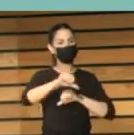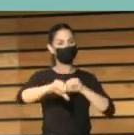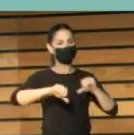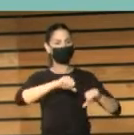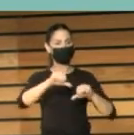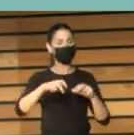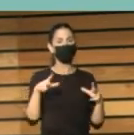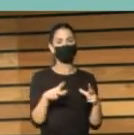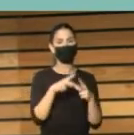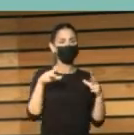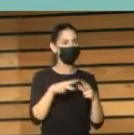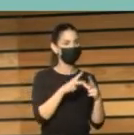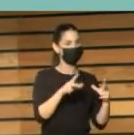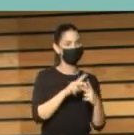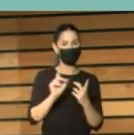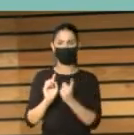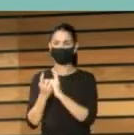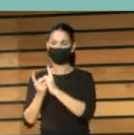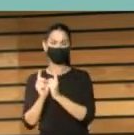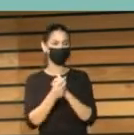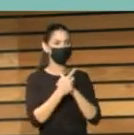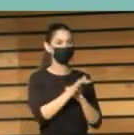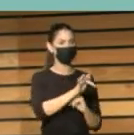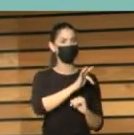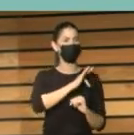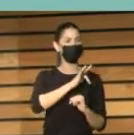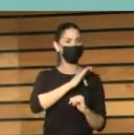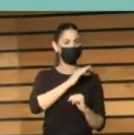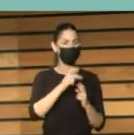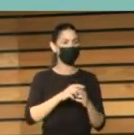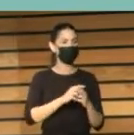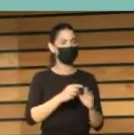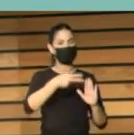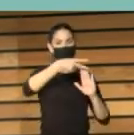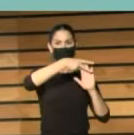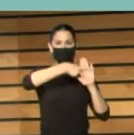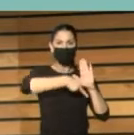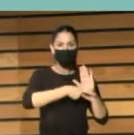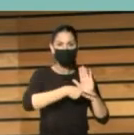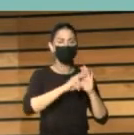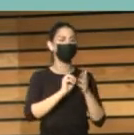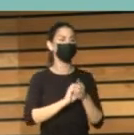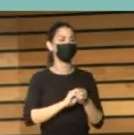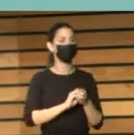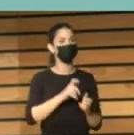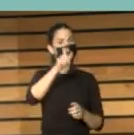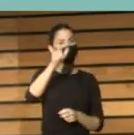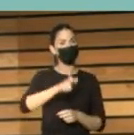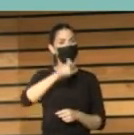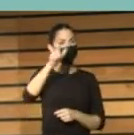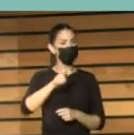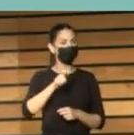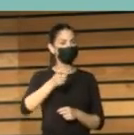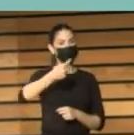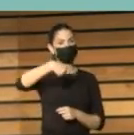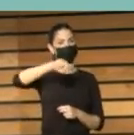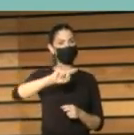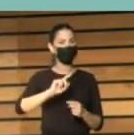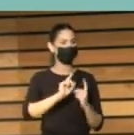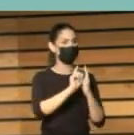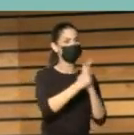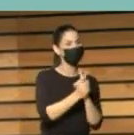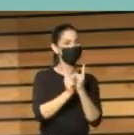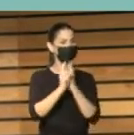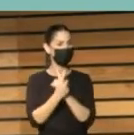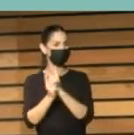cambiante de valores y reglas inestables en las que las personas deben enfrentarse a la deriva de los cambios continuos